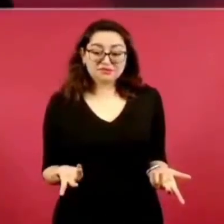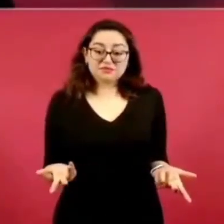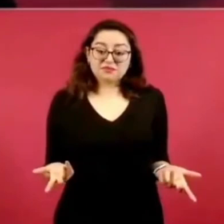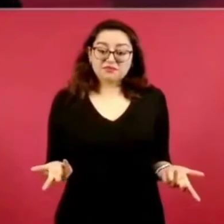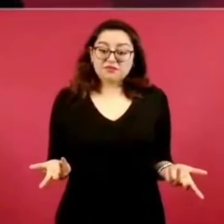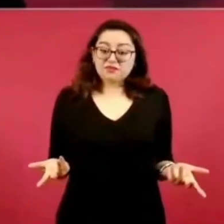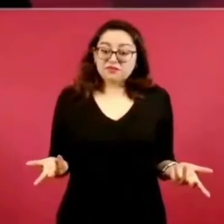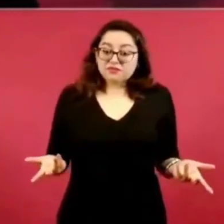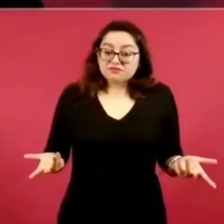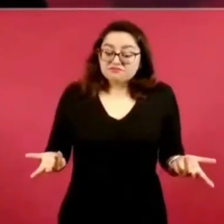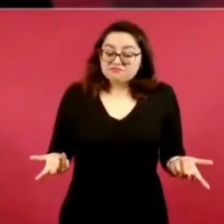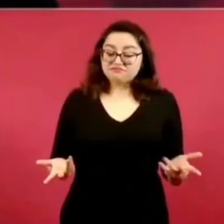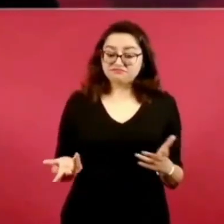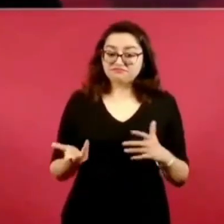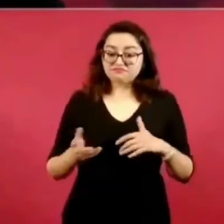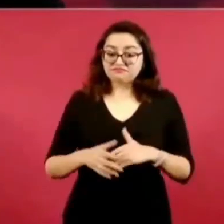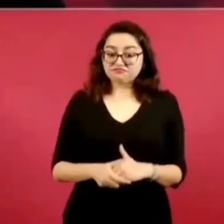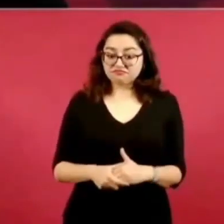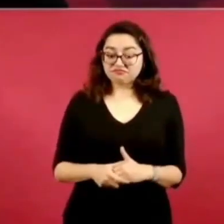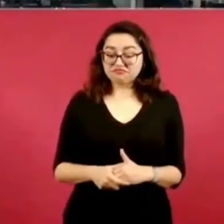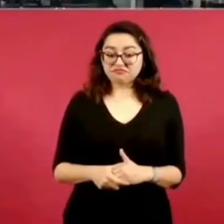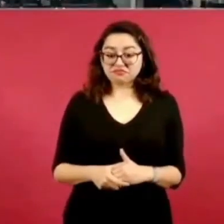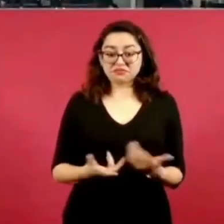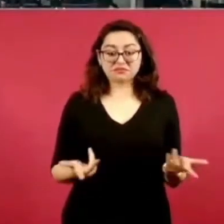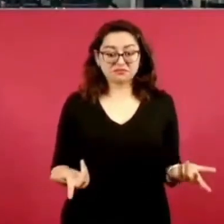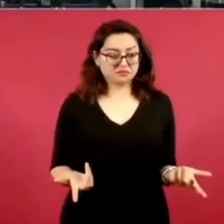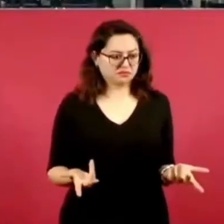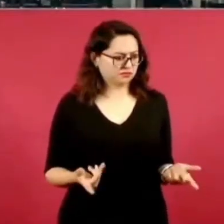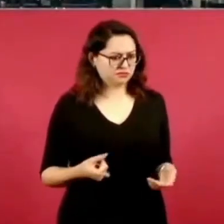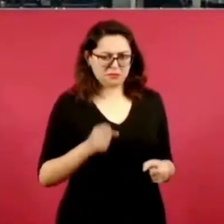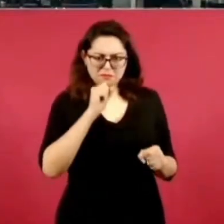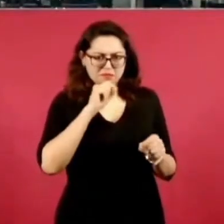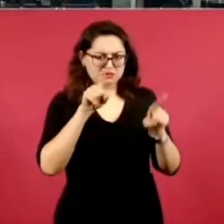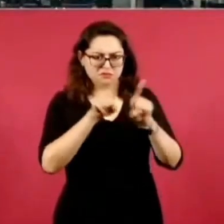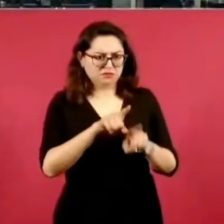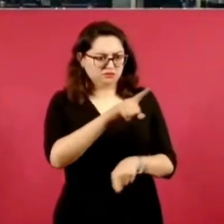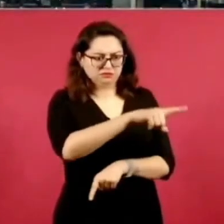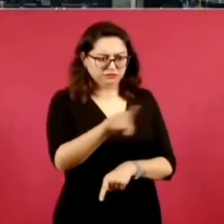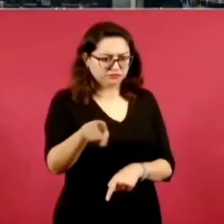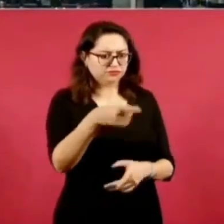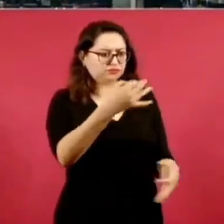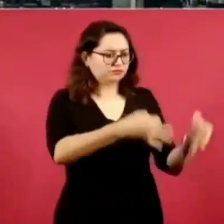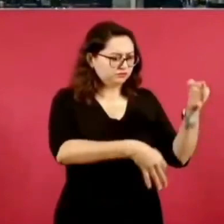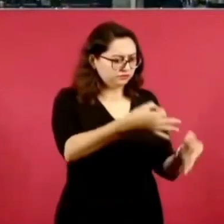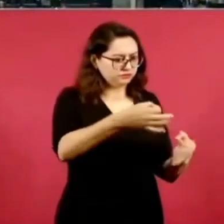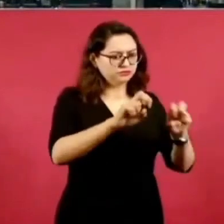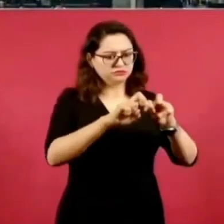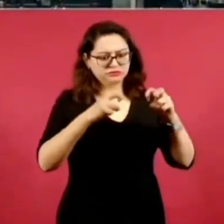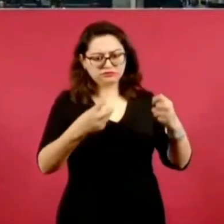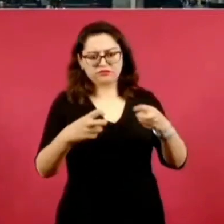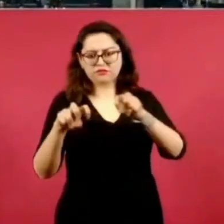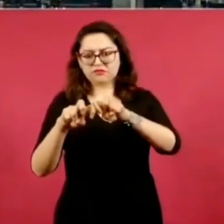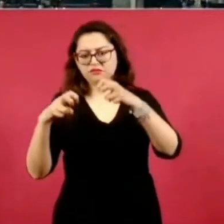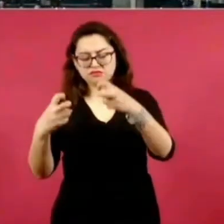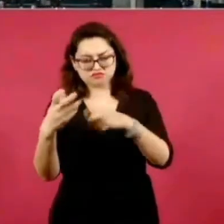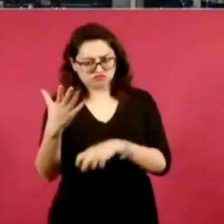Se hace la promoción como campañas y a ver quién es,